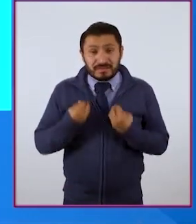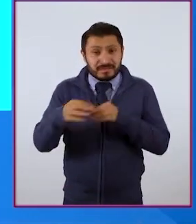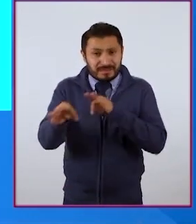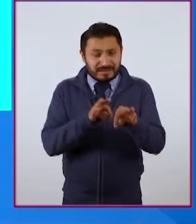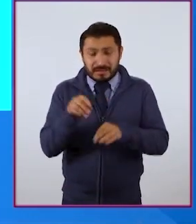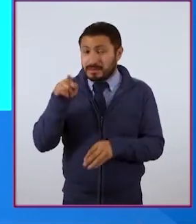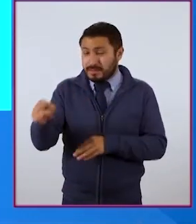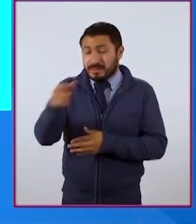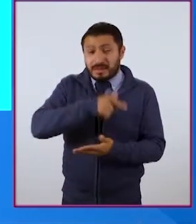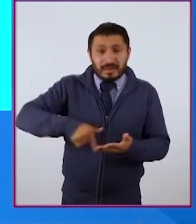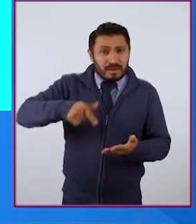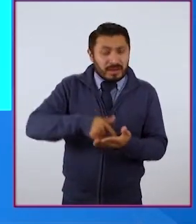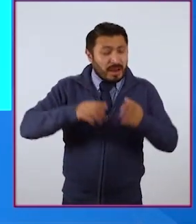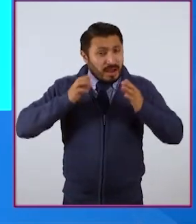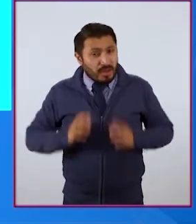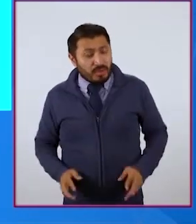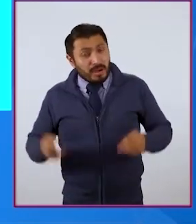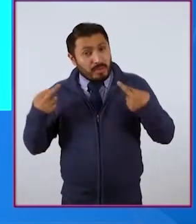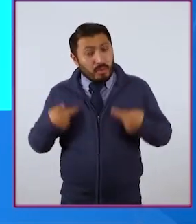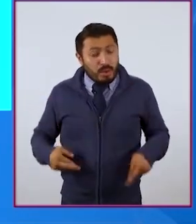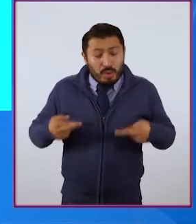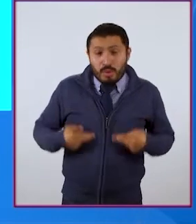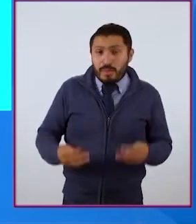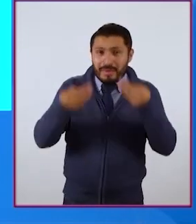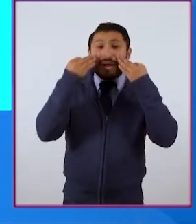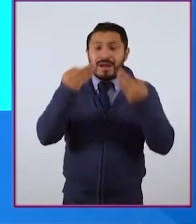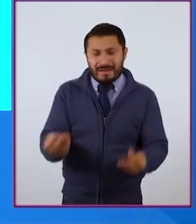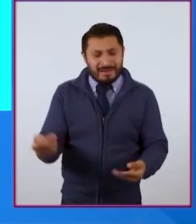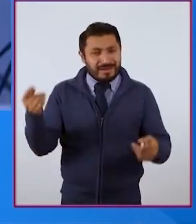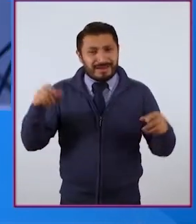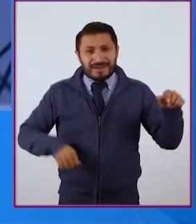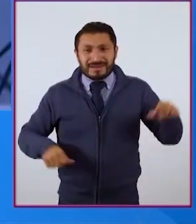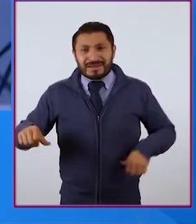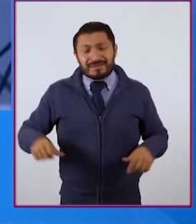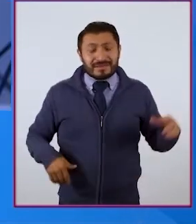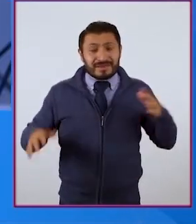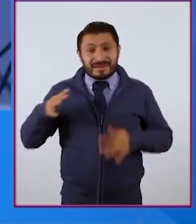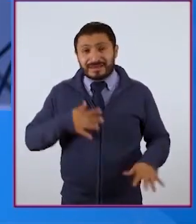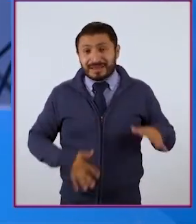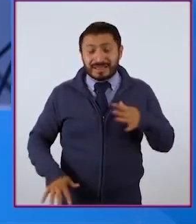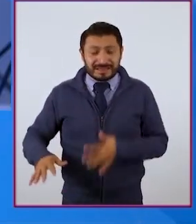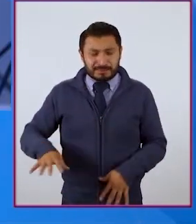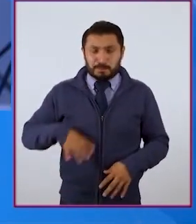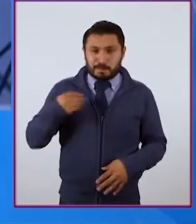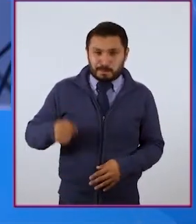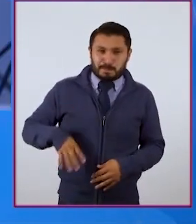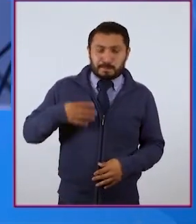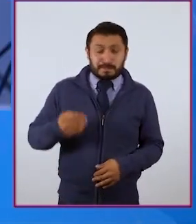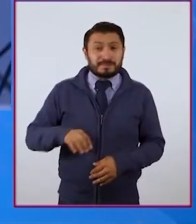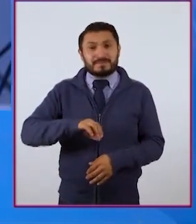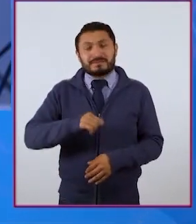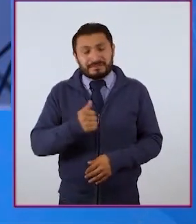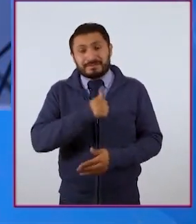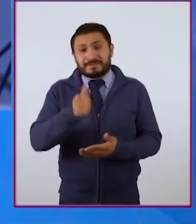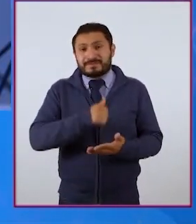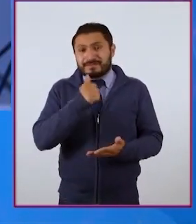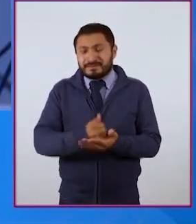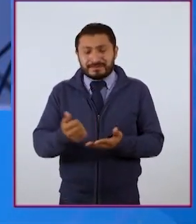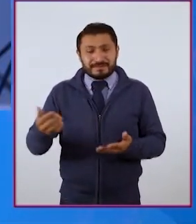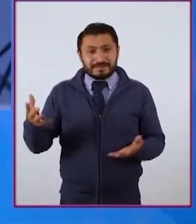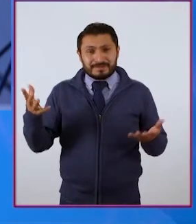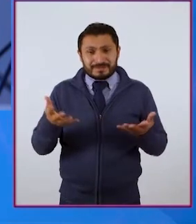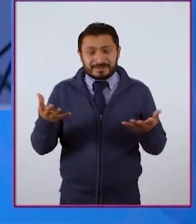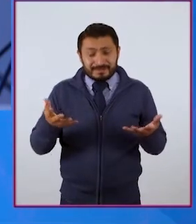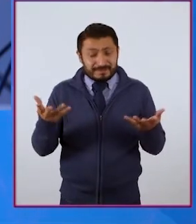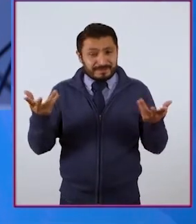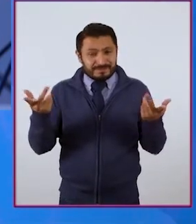Sus cuerpos y vestimentas reflejan tareas árduas. Por otro lado, las ciudades se llenan de construcciones